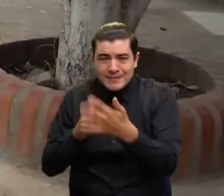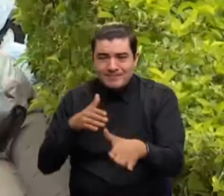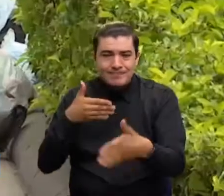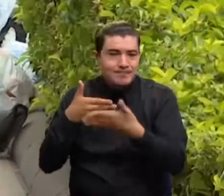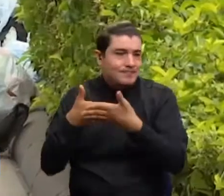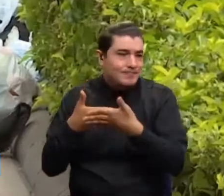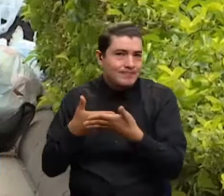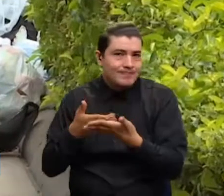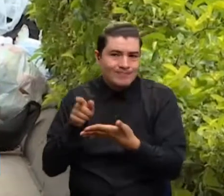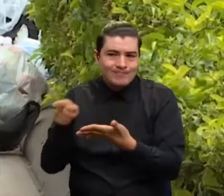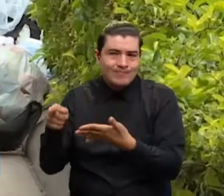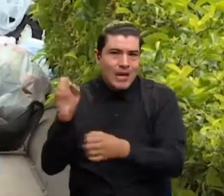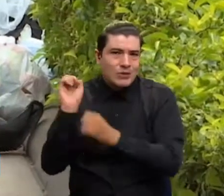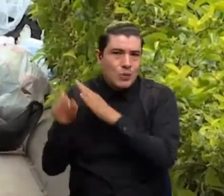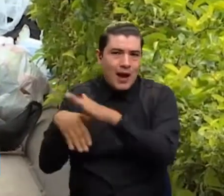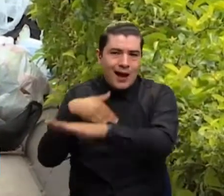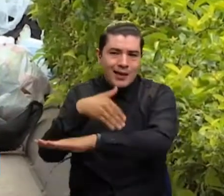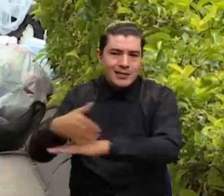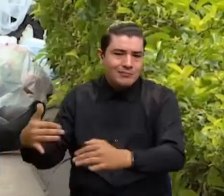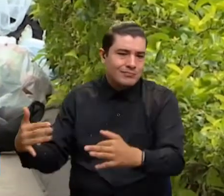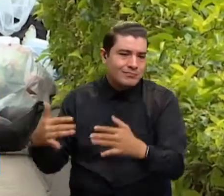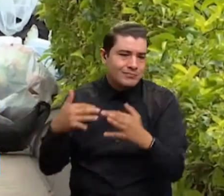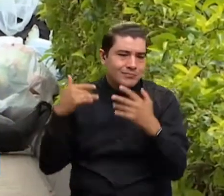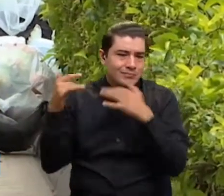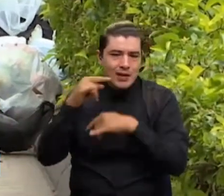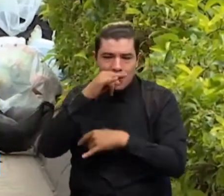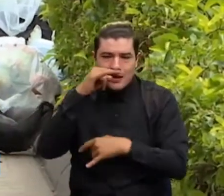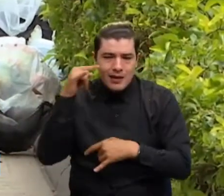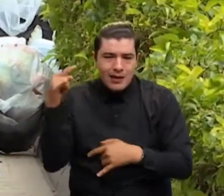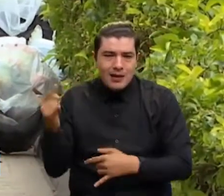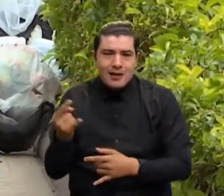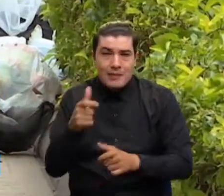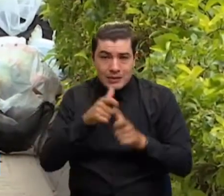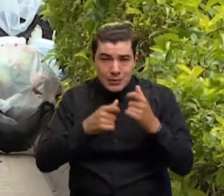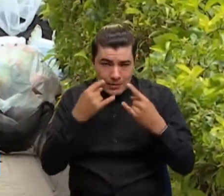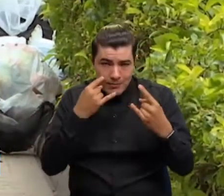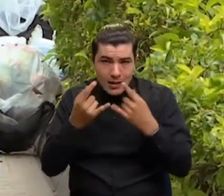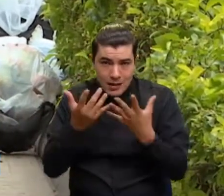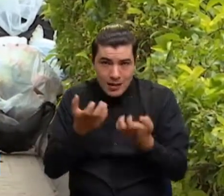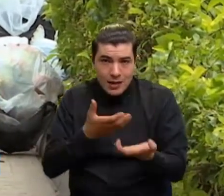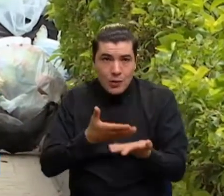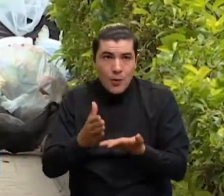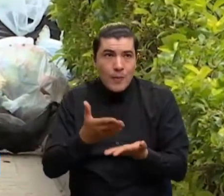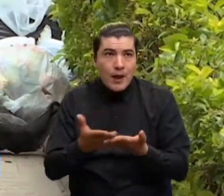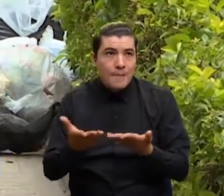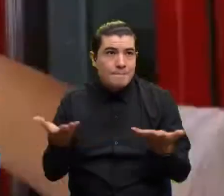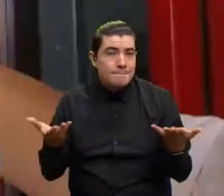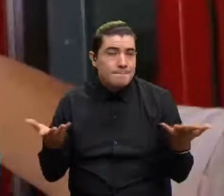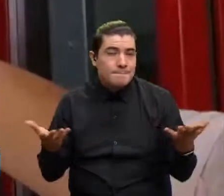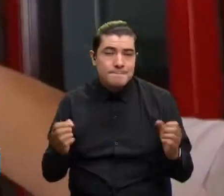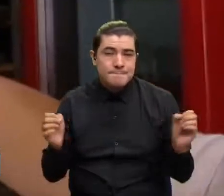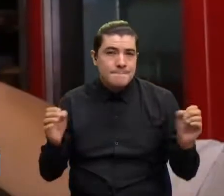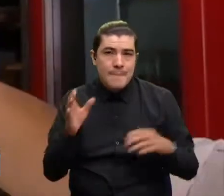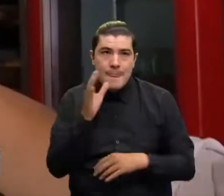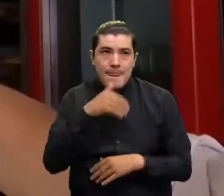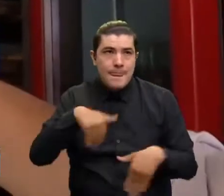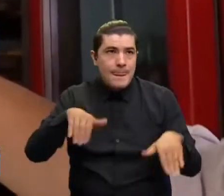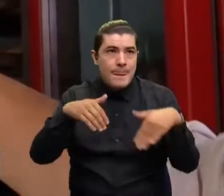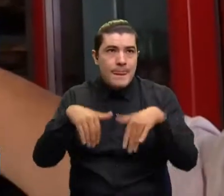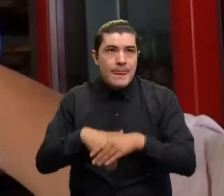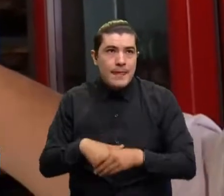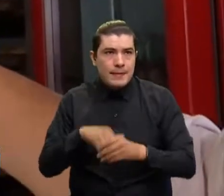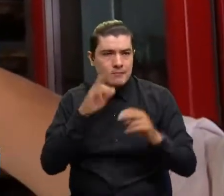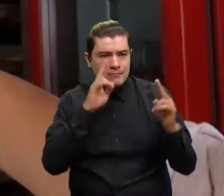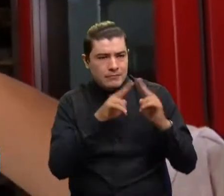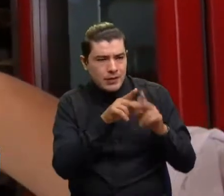nauseabundos. Afecta mucho porque los olores, las moscas, ya la gente no quiere venir a comprar. Los locales, como ven,